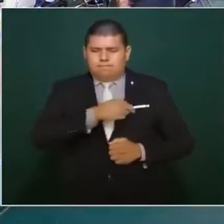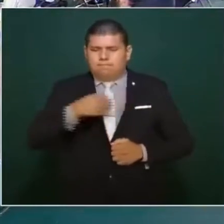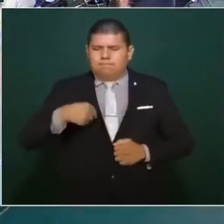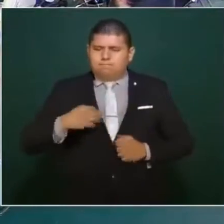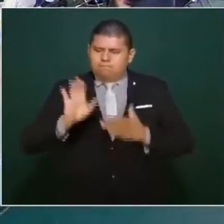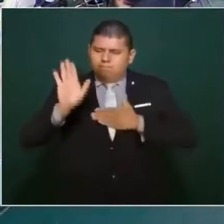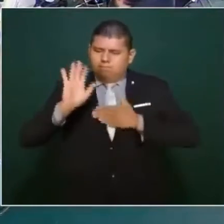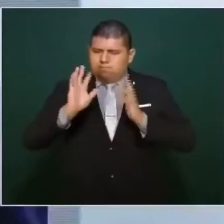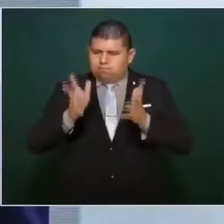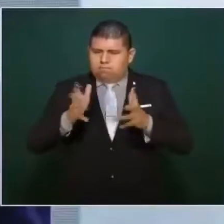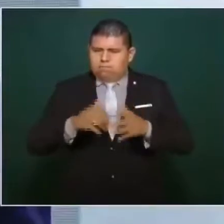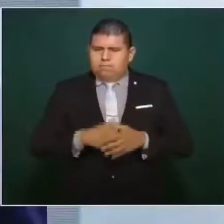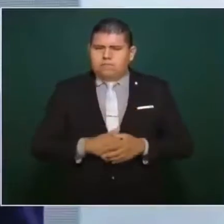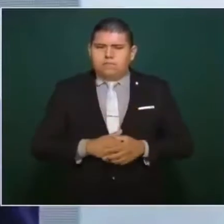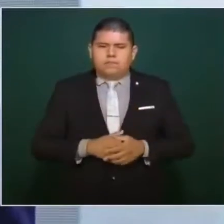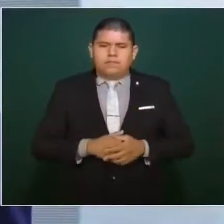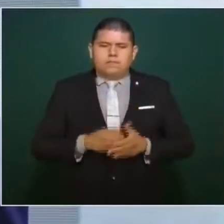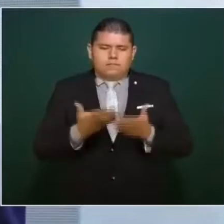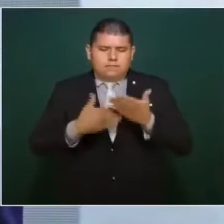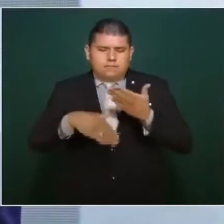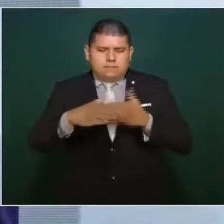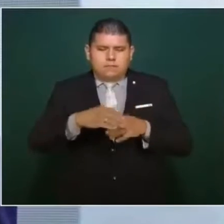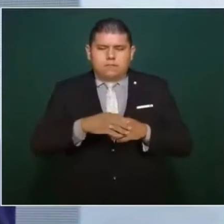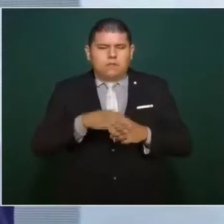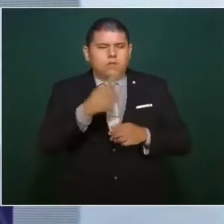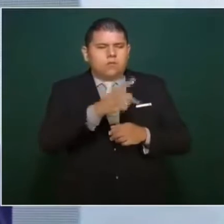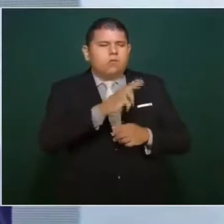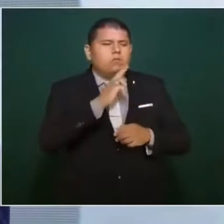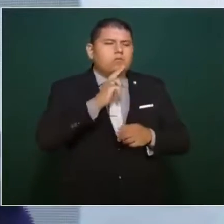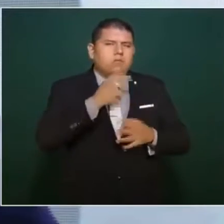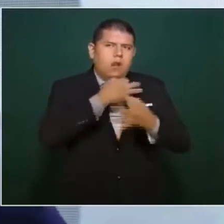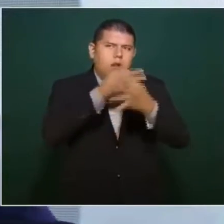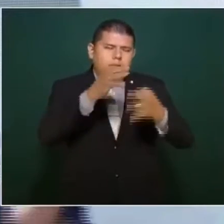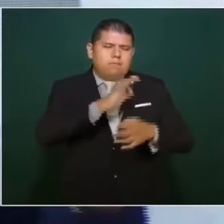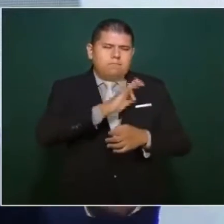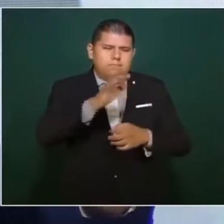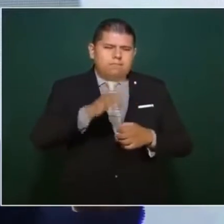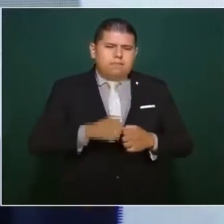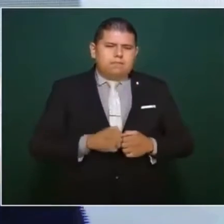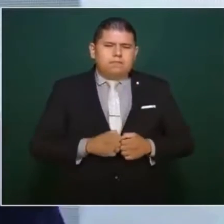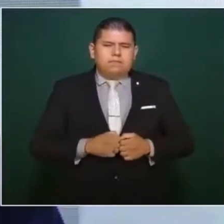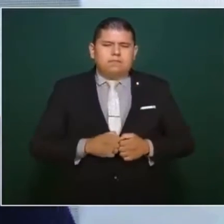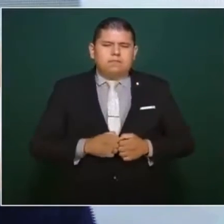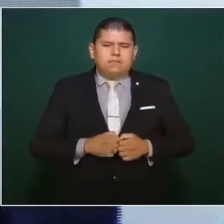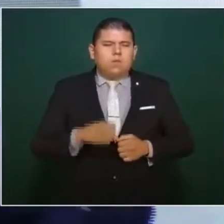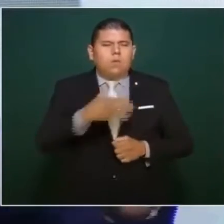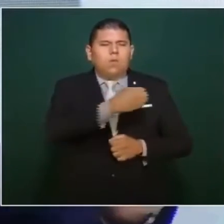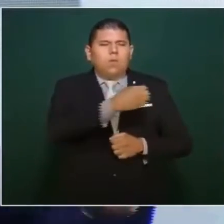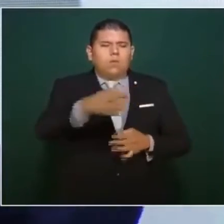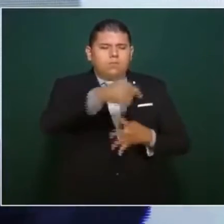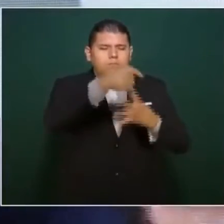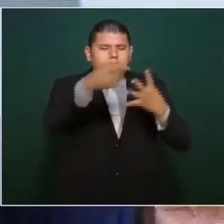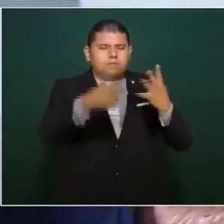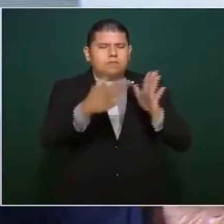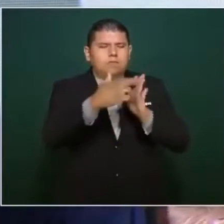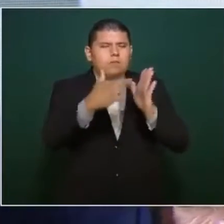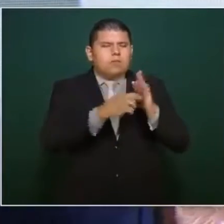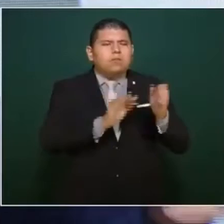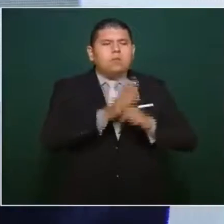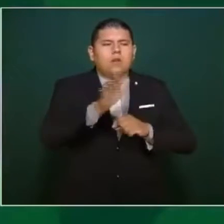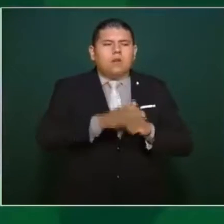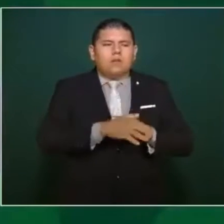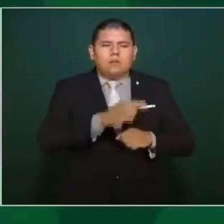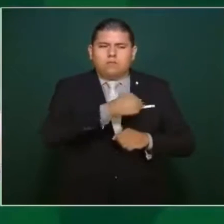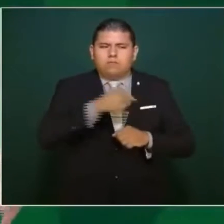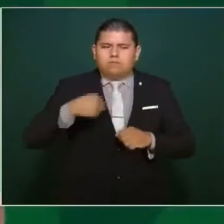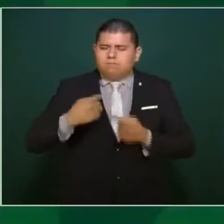puedes informar en tu programa, cuáles son las reglas, nos vamos a poner de